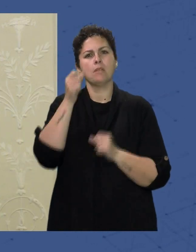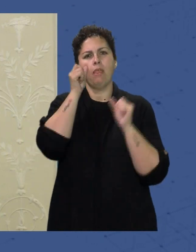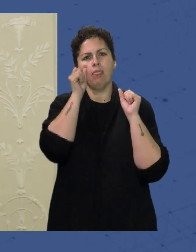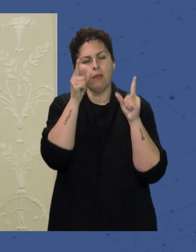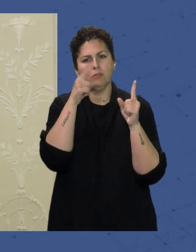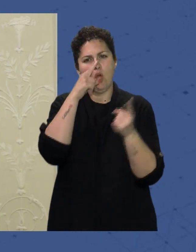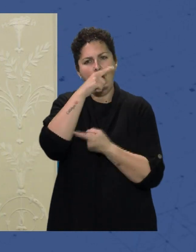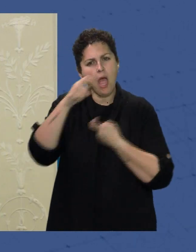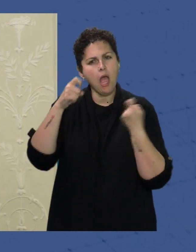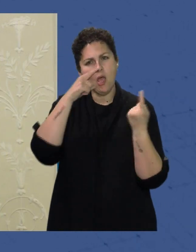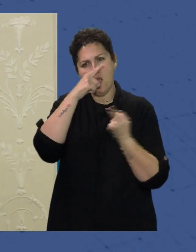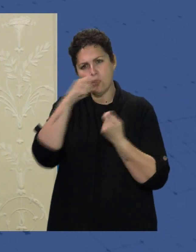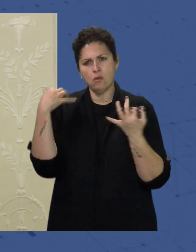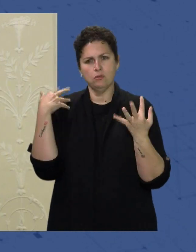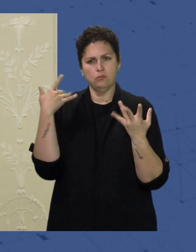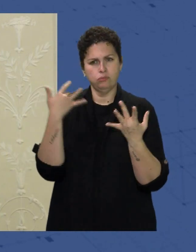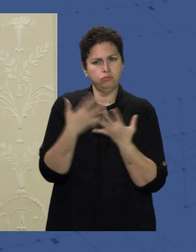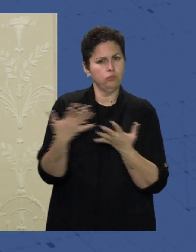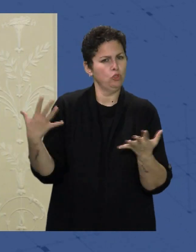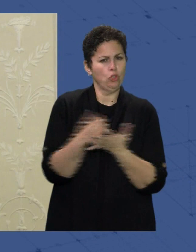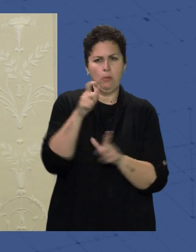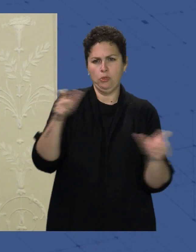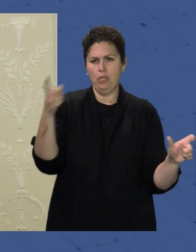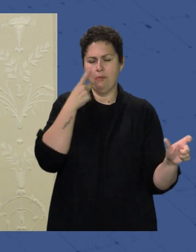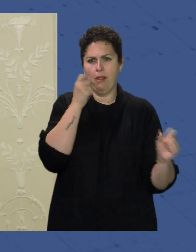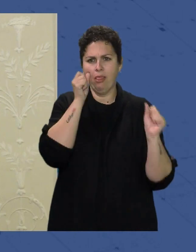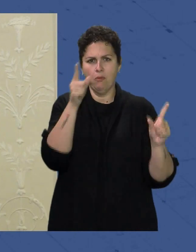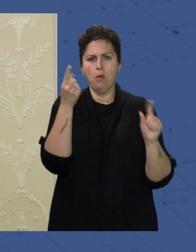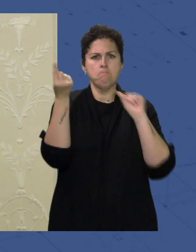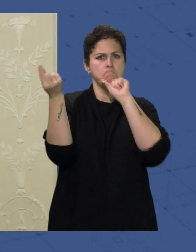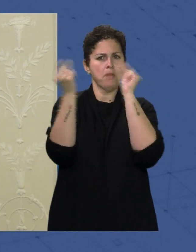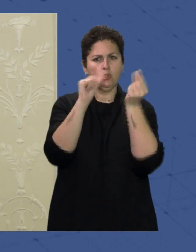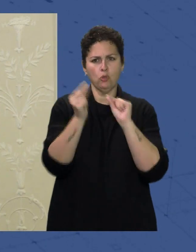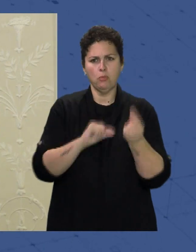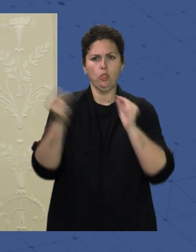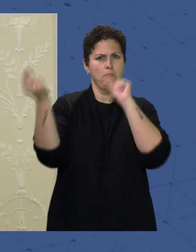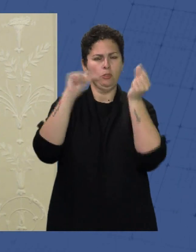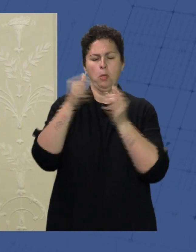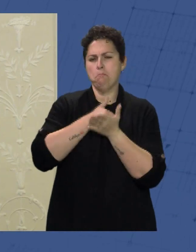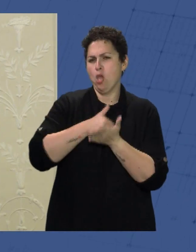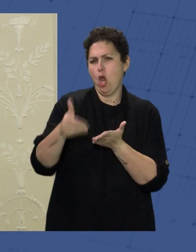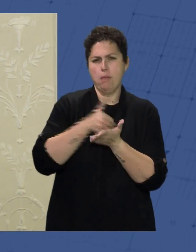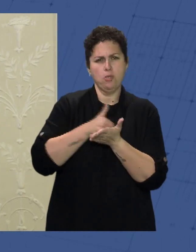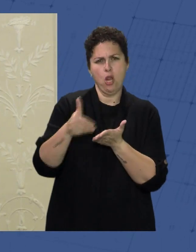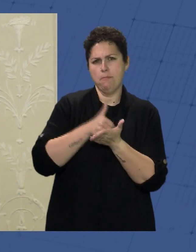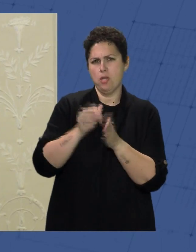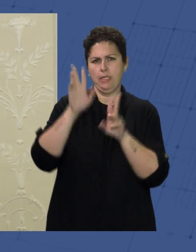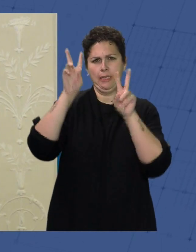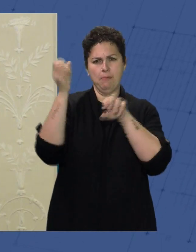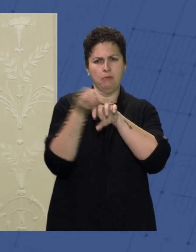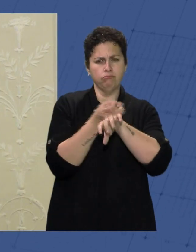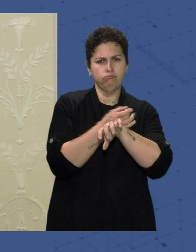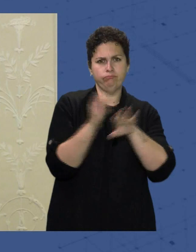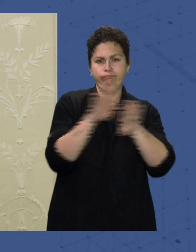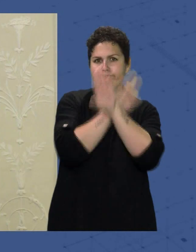Es verdad Y todos lo hemos sentido Como almerienses Se han presupuestado Cifras millonarias Para nuestra provincia Y finalmente